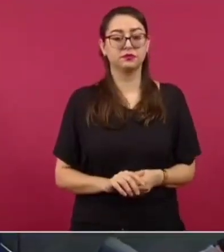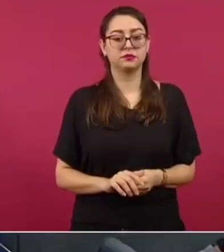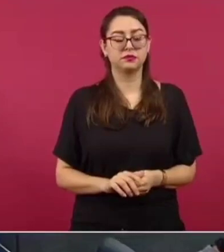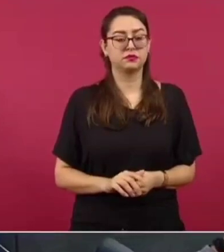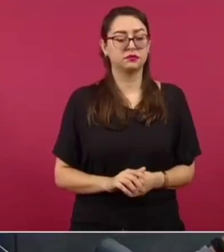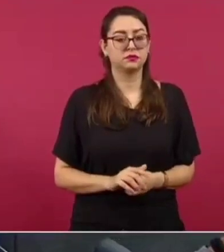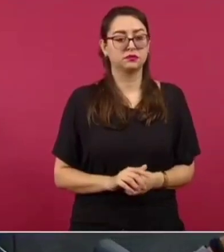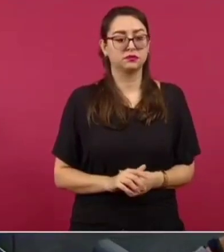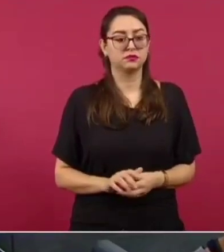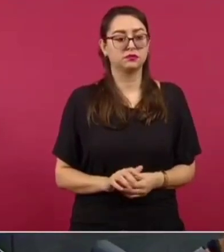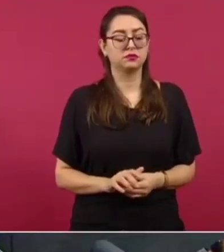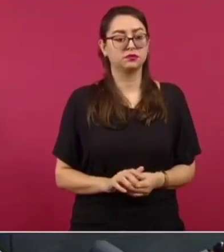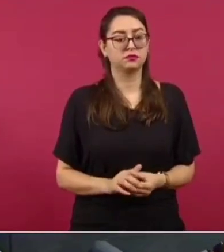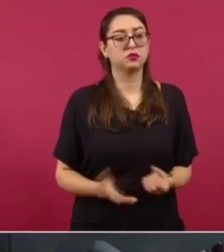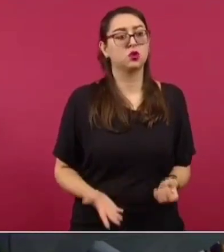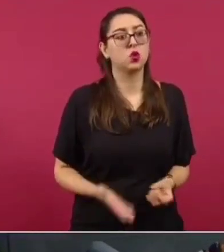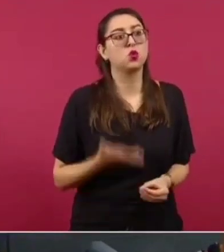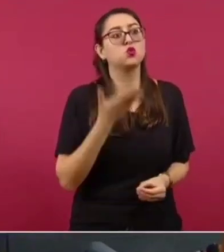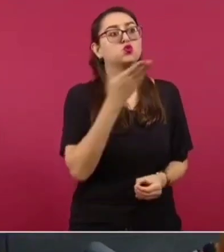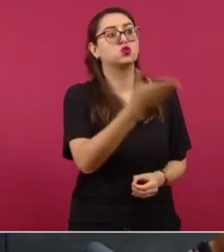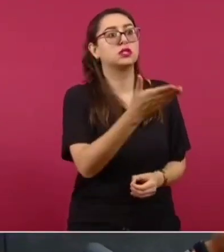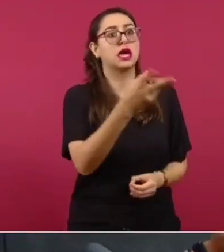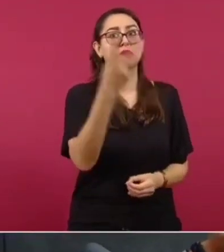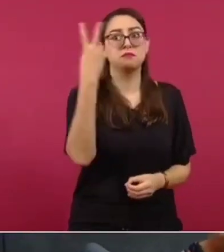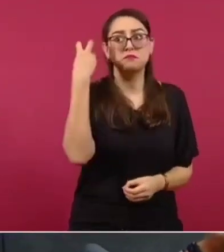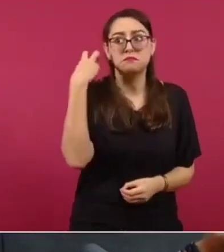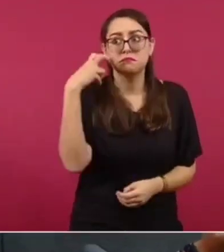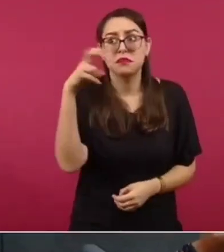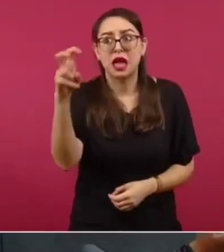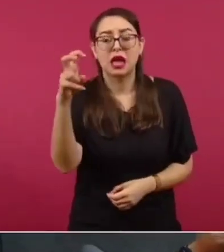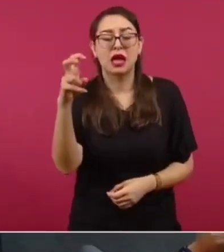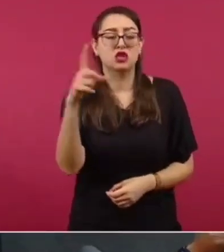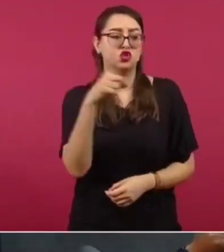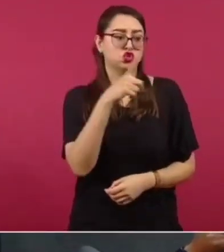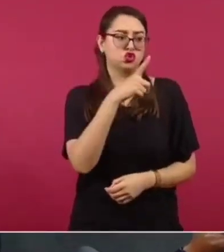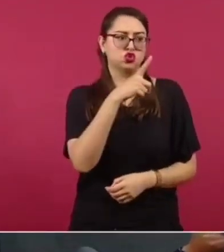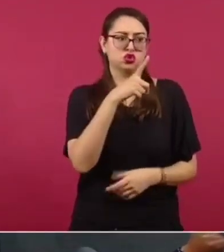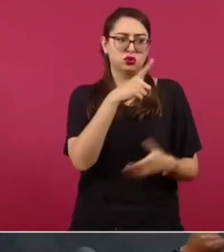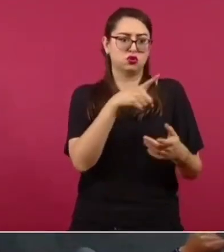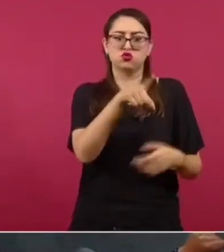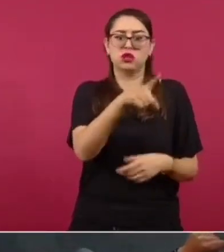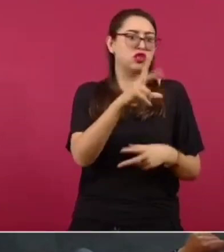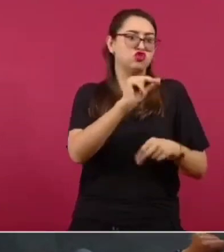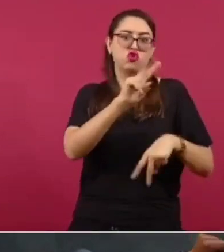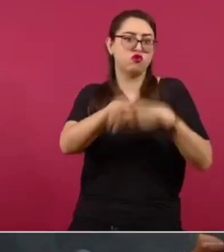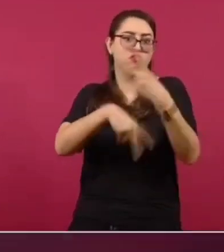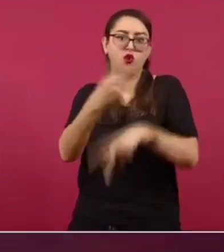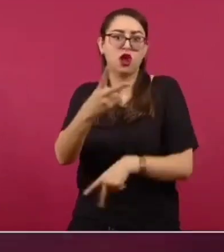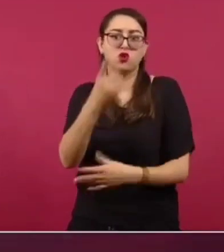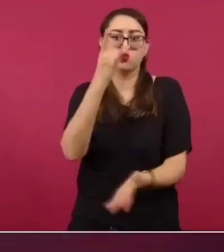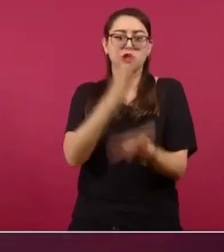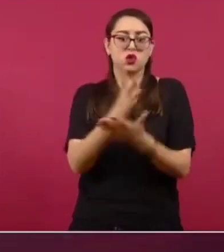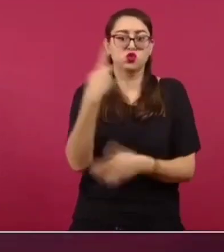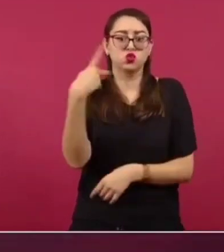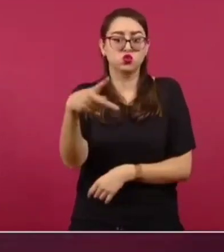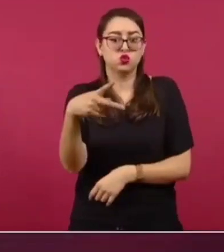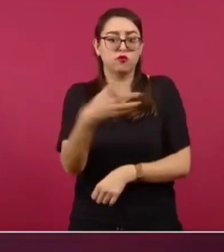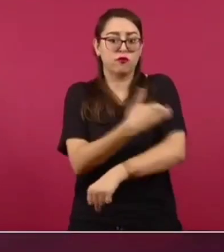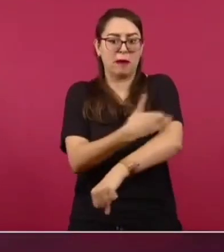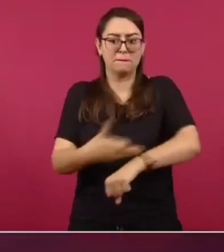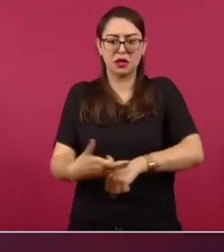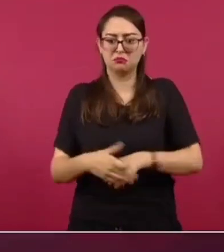que se haya cancelado la participación de usted y que de todas maneras haya viajado su familia? Y si es tradicional también que vayan muchos acompañantes. No, no,